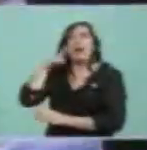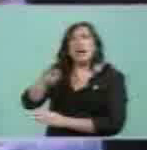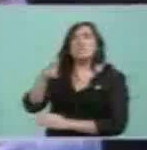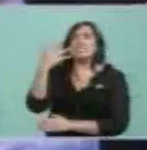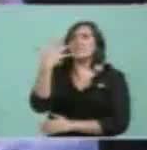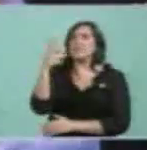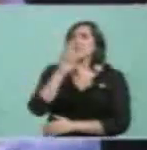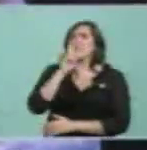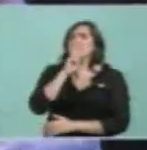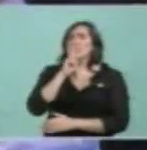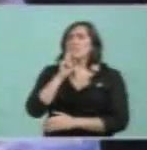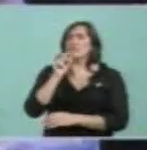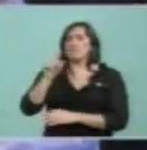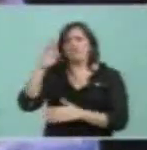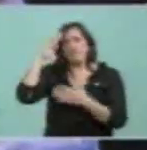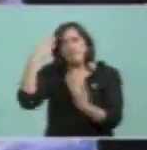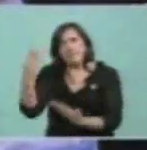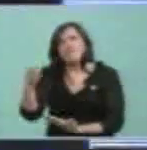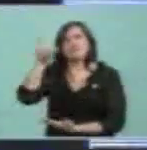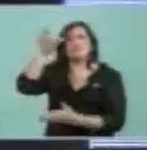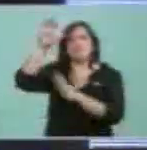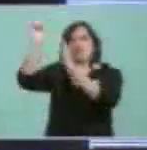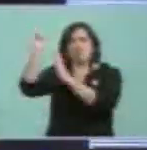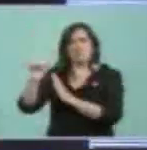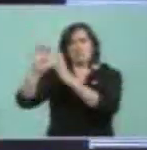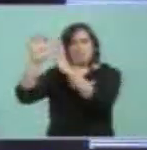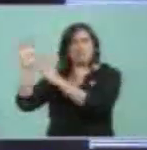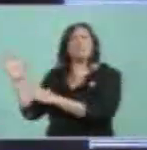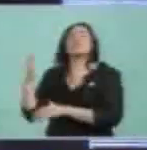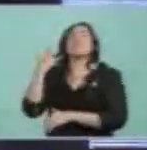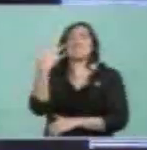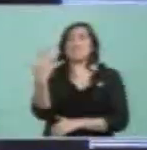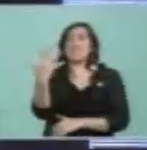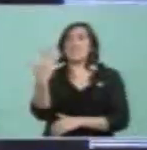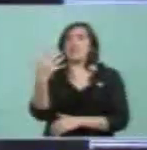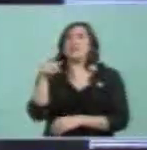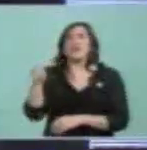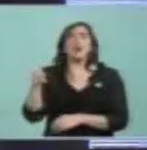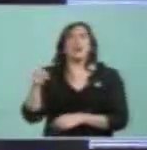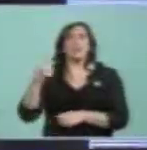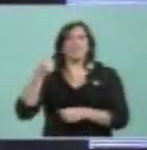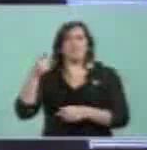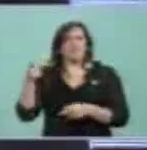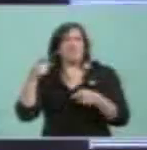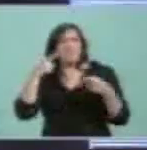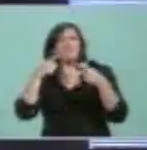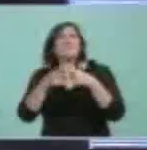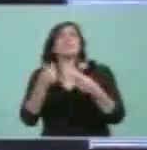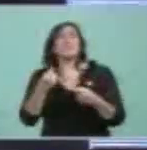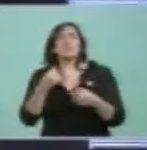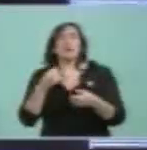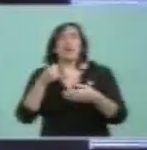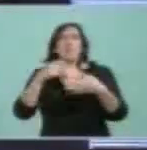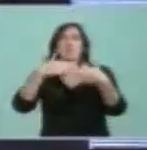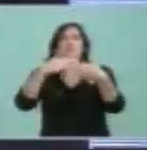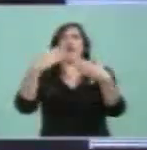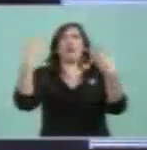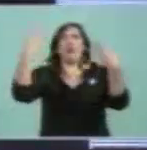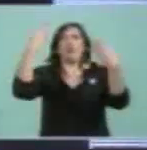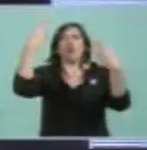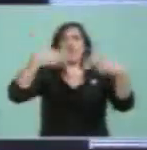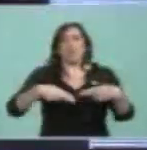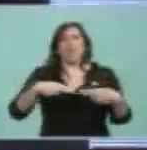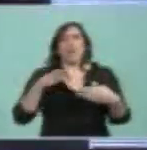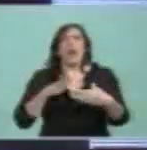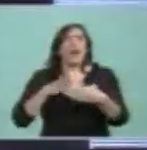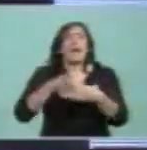guerrilleras que tenían la misión de traspasar el campo enemigo y la frontera del Congo y fueron atrapadas